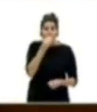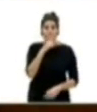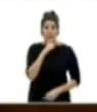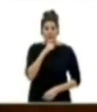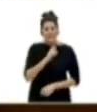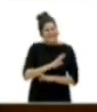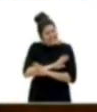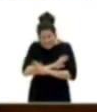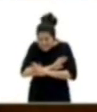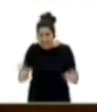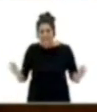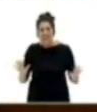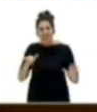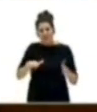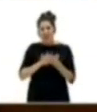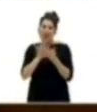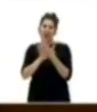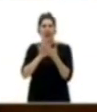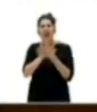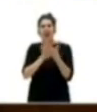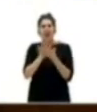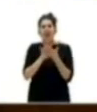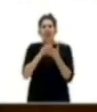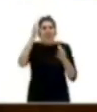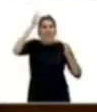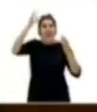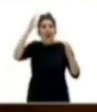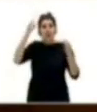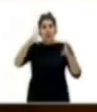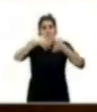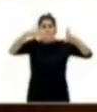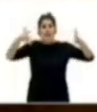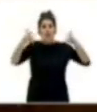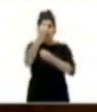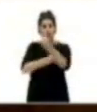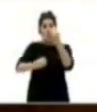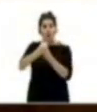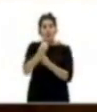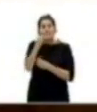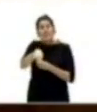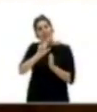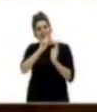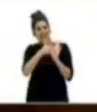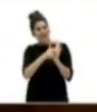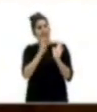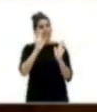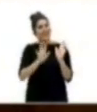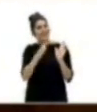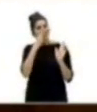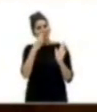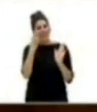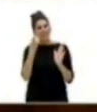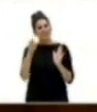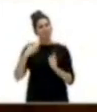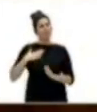Ya está bien de hablar en esta Cámara de Datos Macroeconómicos y de leyes que solo interesan a quienes están en el